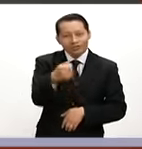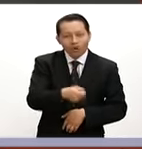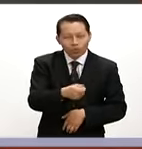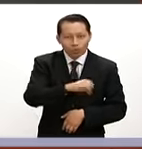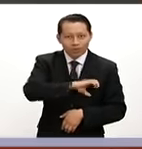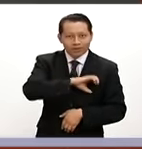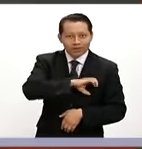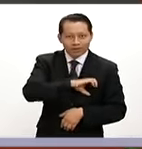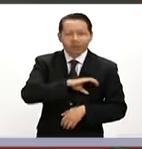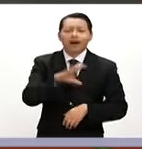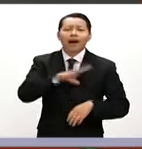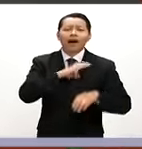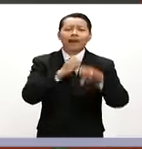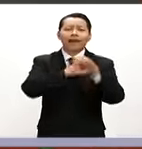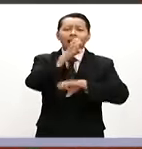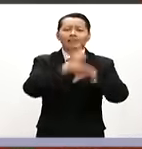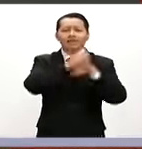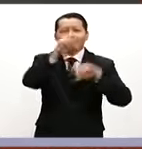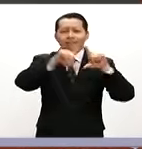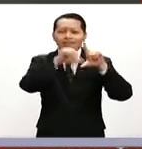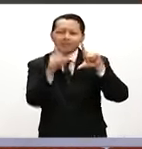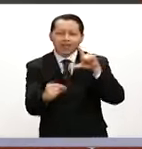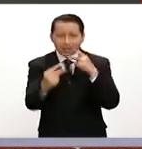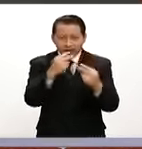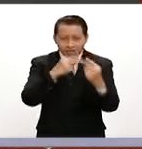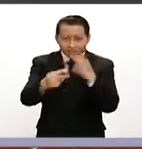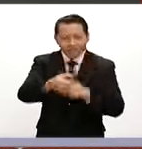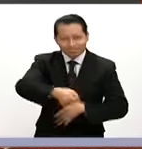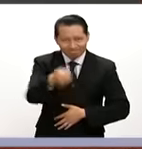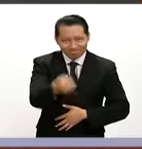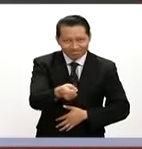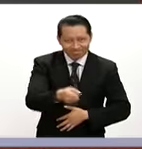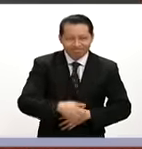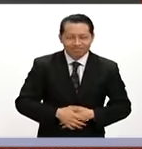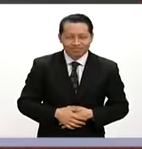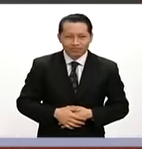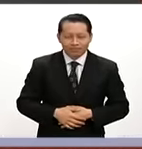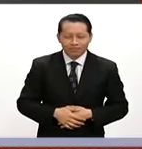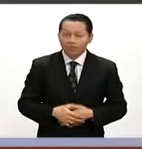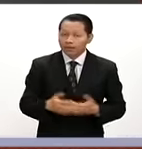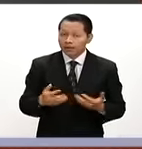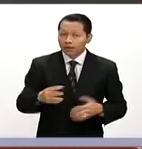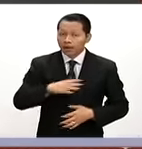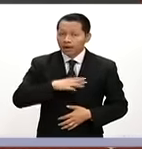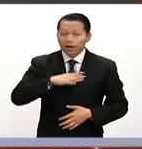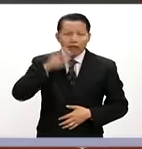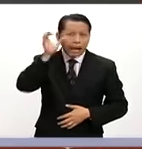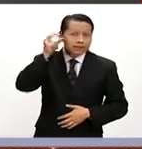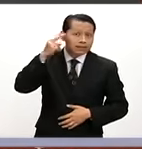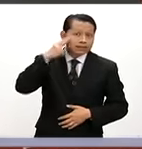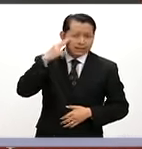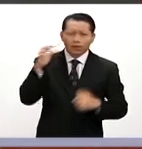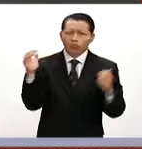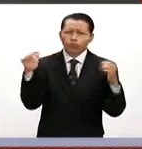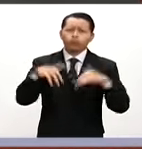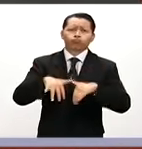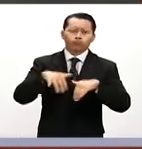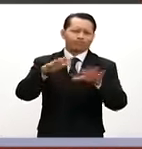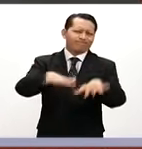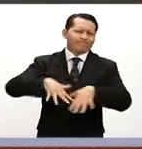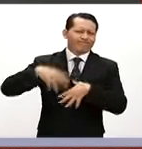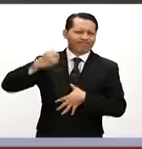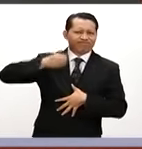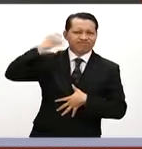a quienes nos están viendo en el interior de la República Mexicana. Se realizó en China la cumbre del G-20